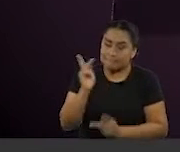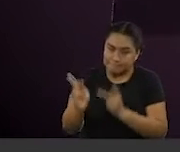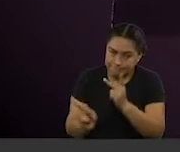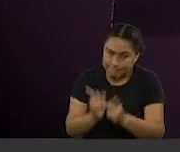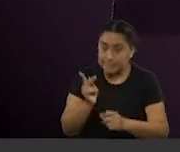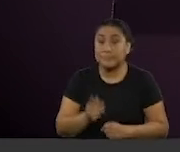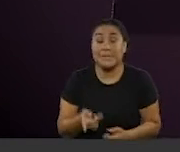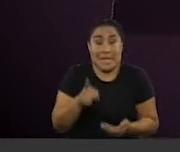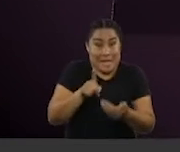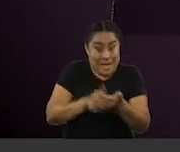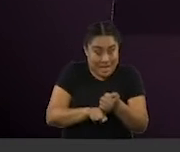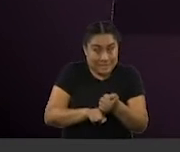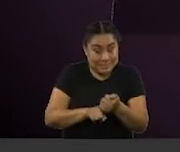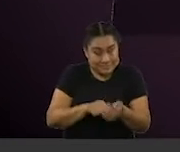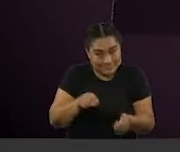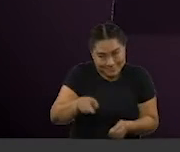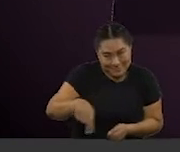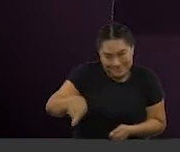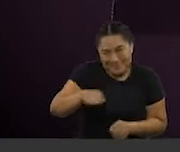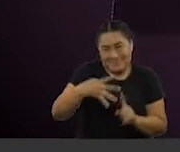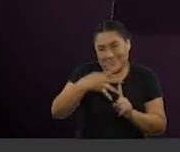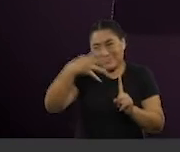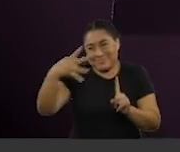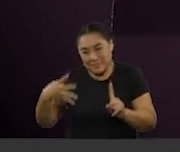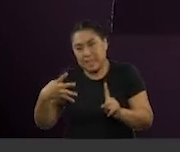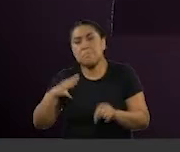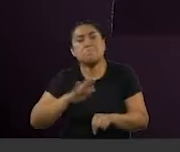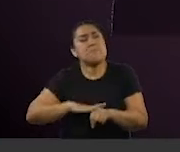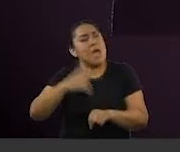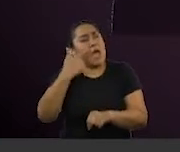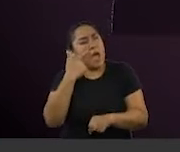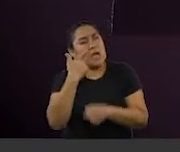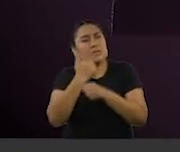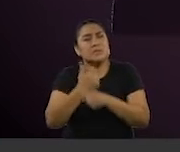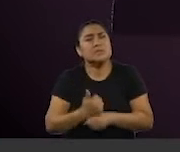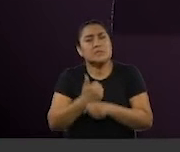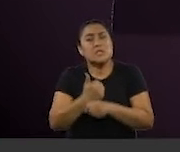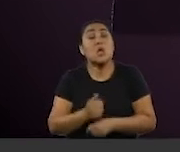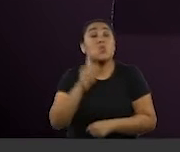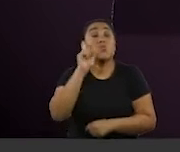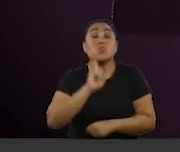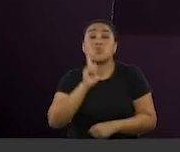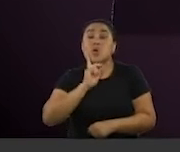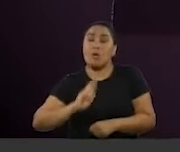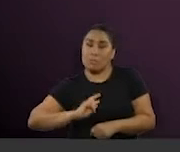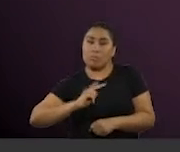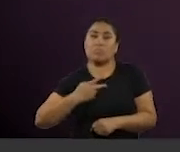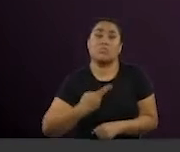De estas poblaciones de género diverso, las más afectadas son las mujeres trans.